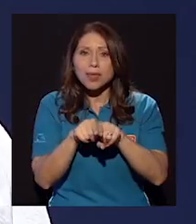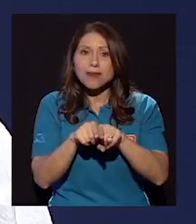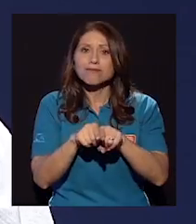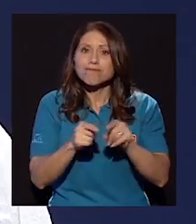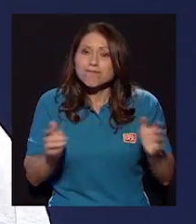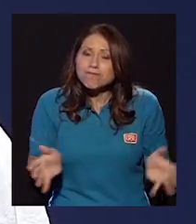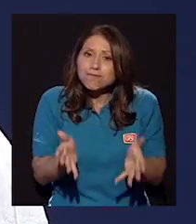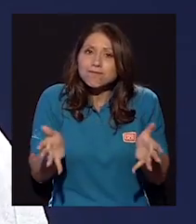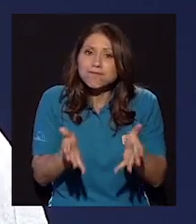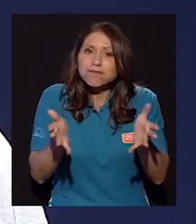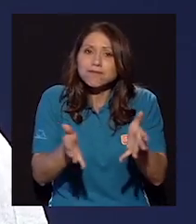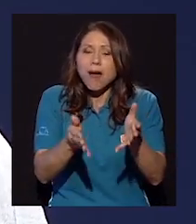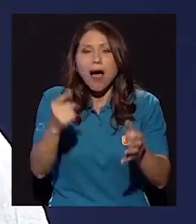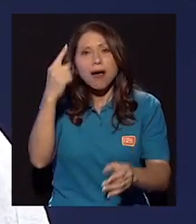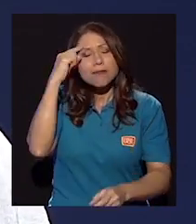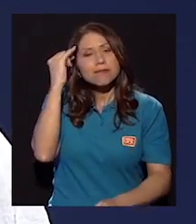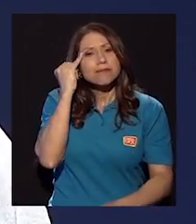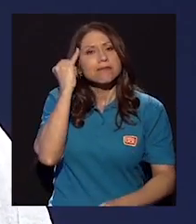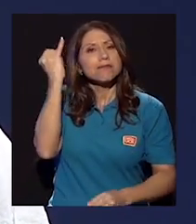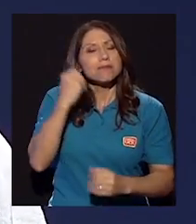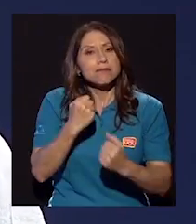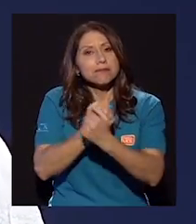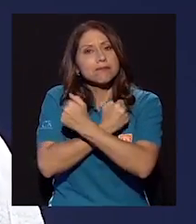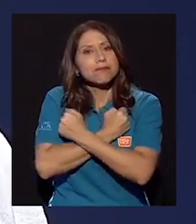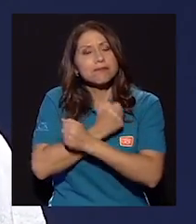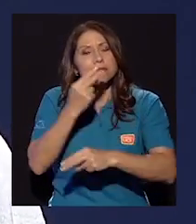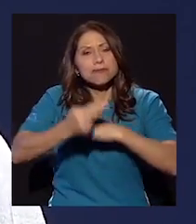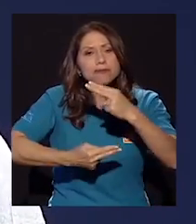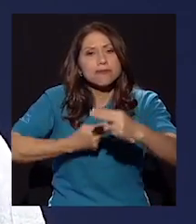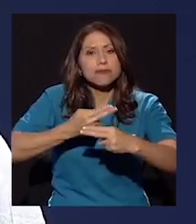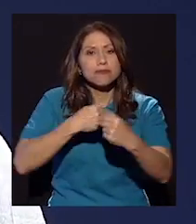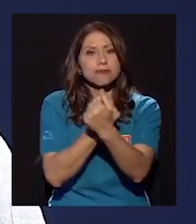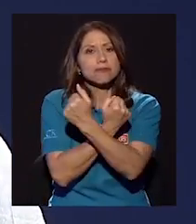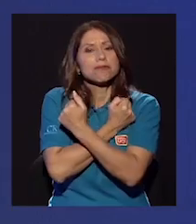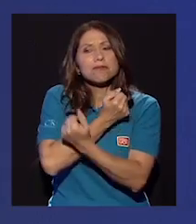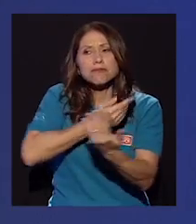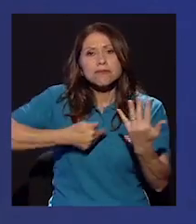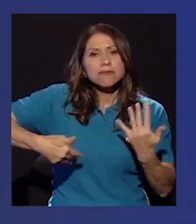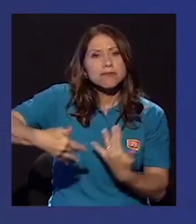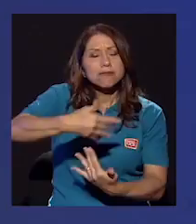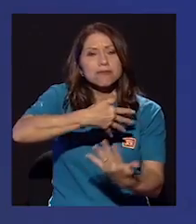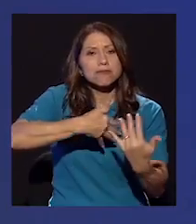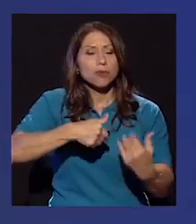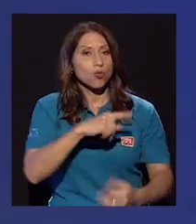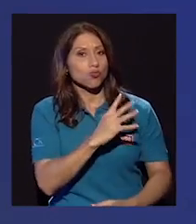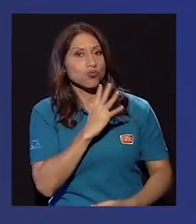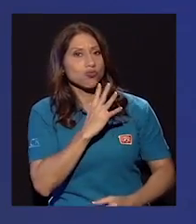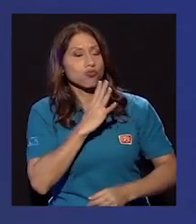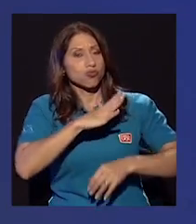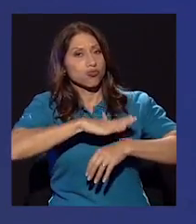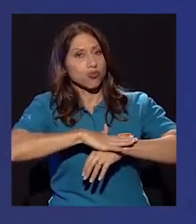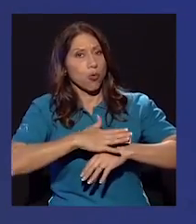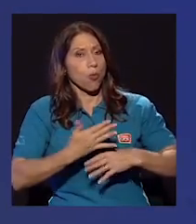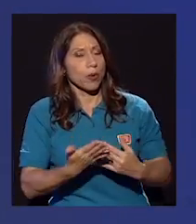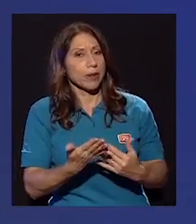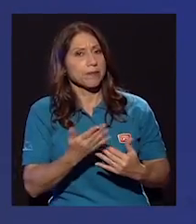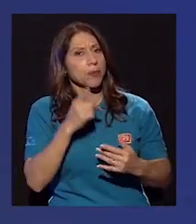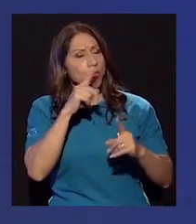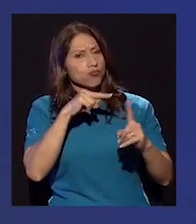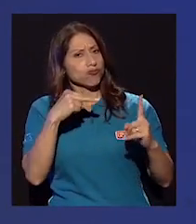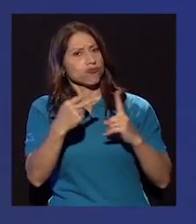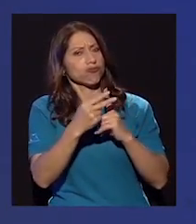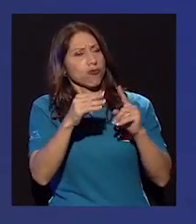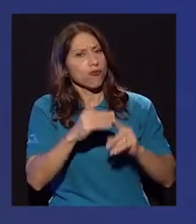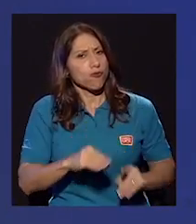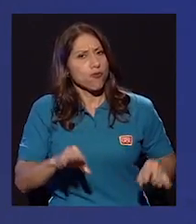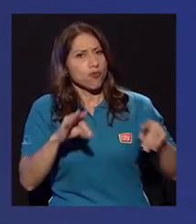crear esa idea del amor y a crear ese universo amoroso en el que nos movemos. Usted habla sobre una noción fundamental en la